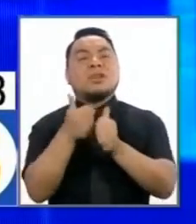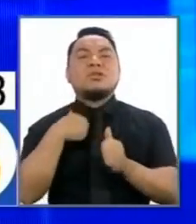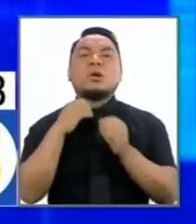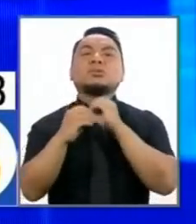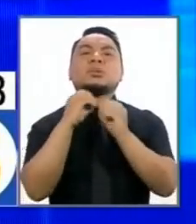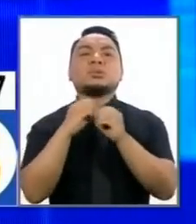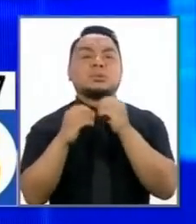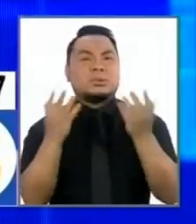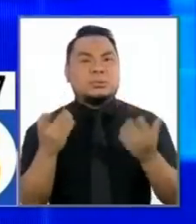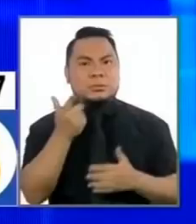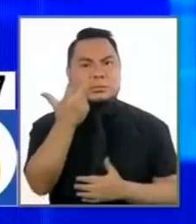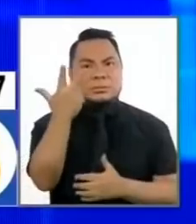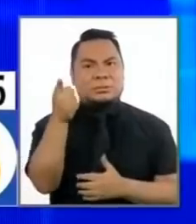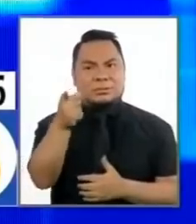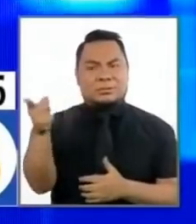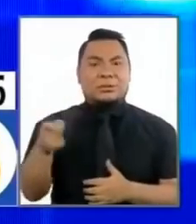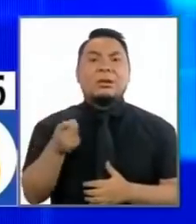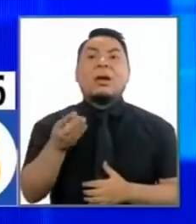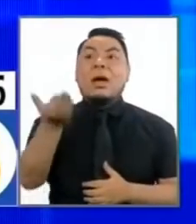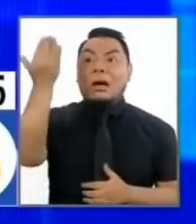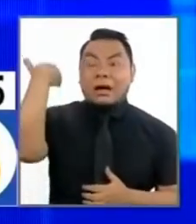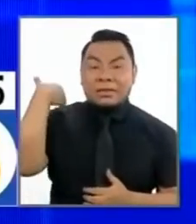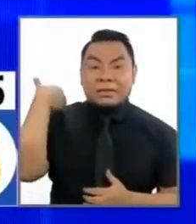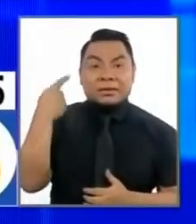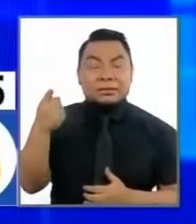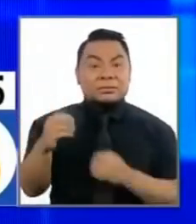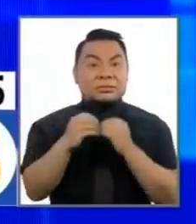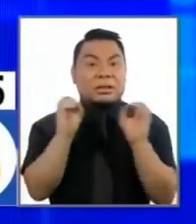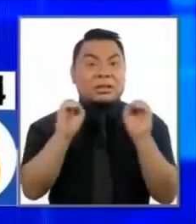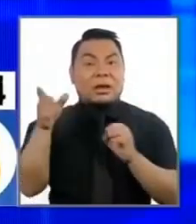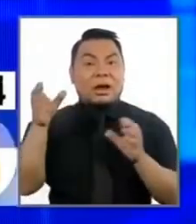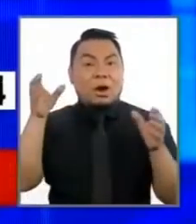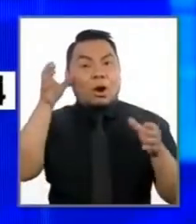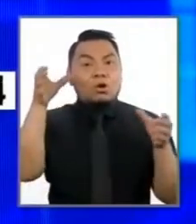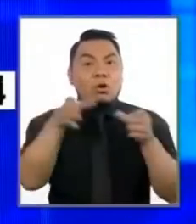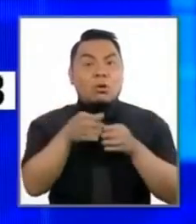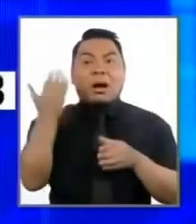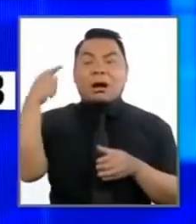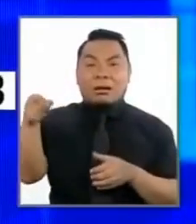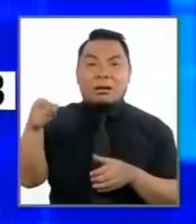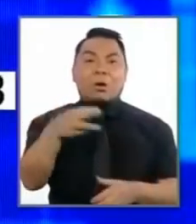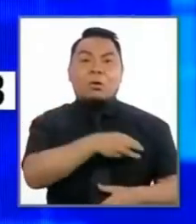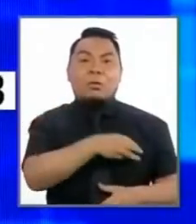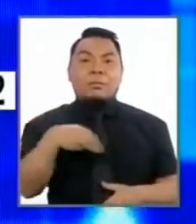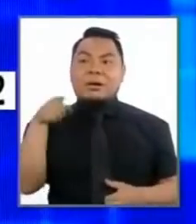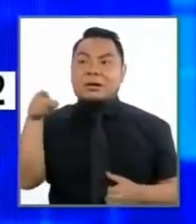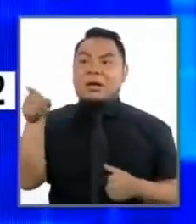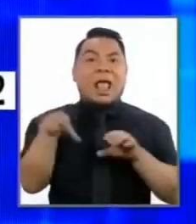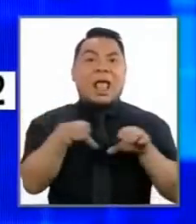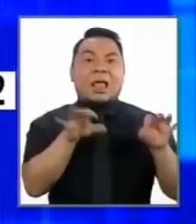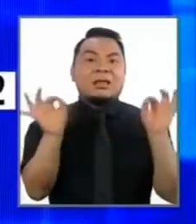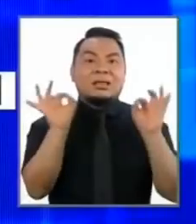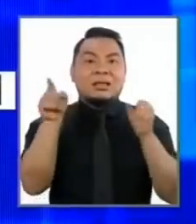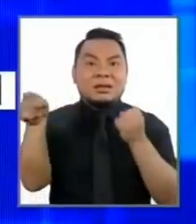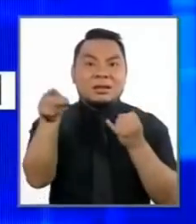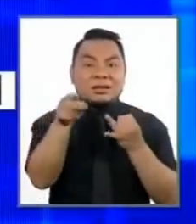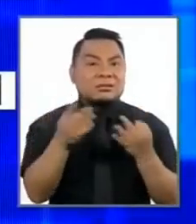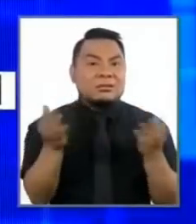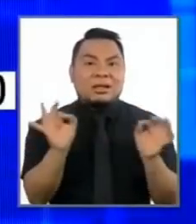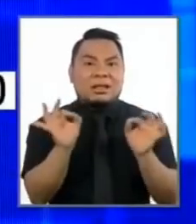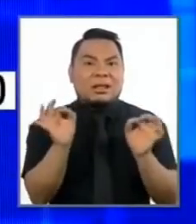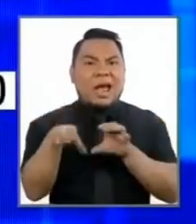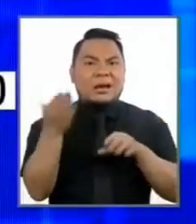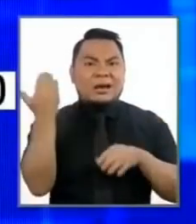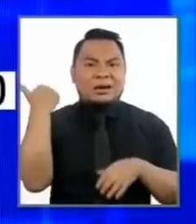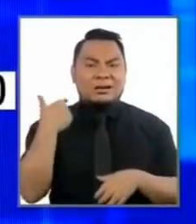solución y por qué no hicieron nada cuando estuvieron en el Congreso o en el Ministerio eso es importante